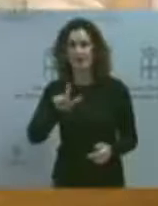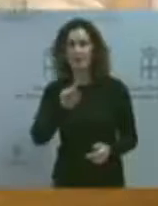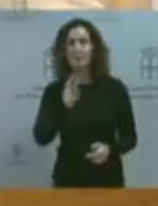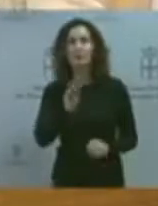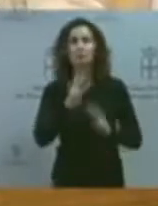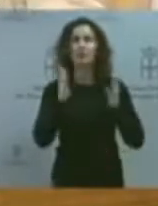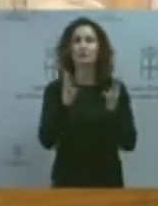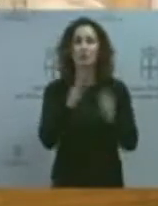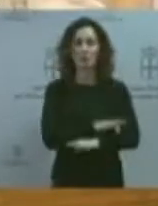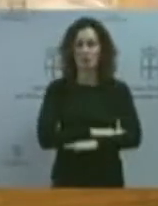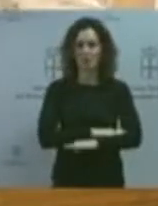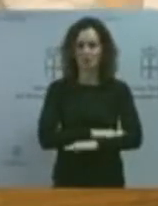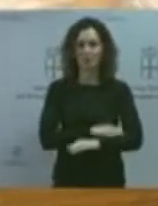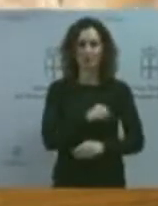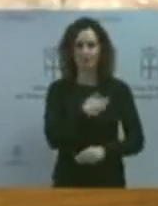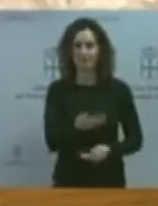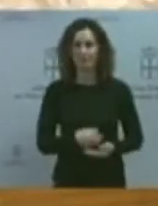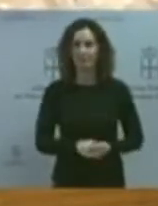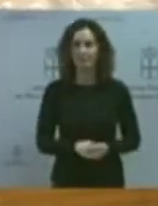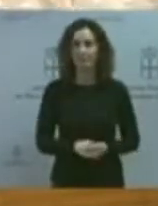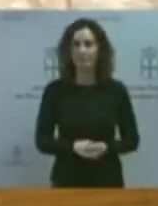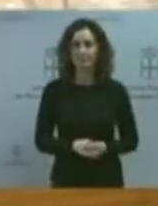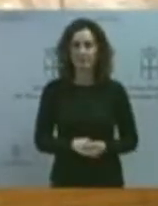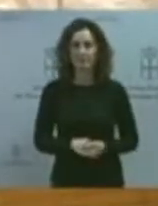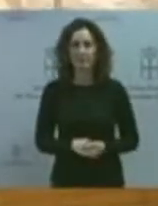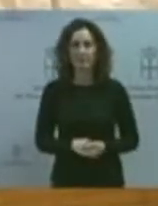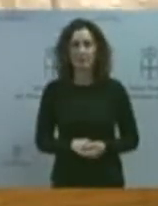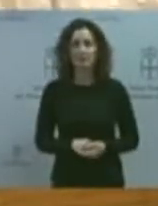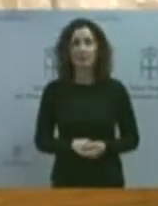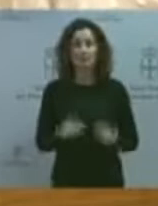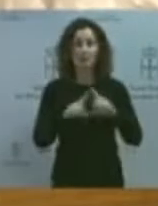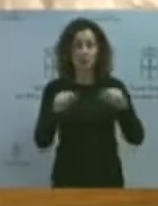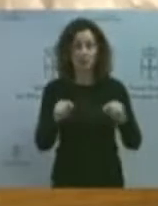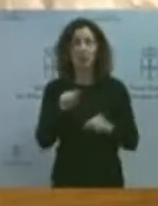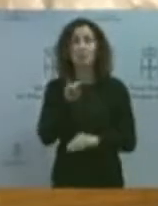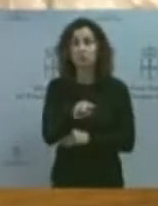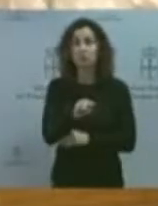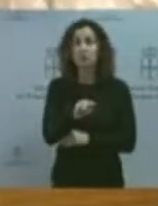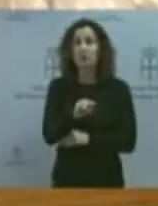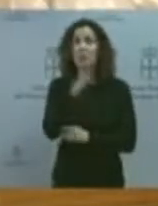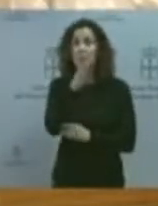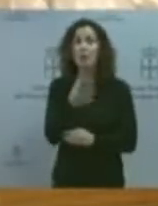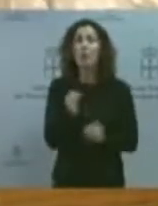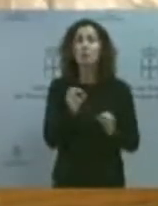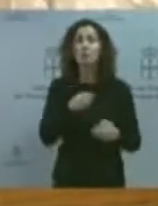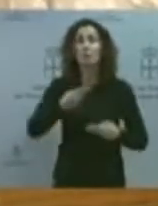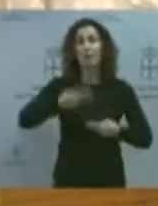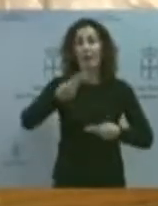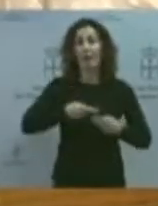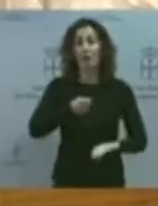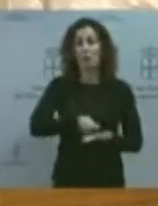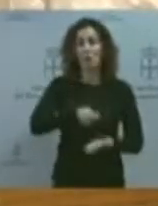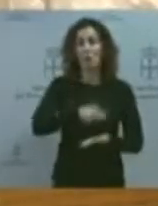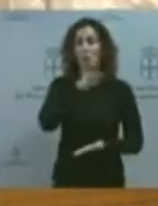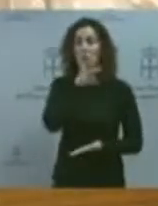¿Ha mentido conscientemente a los asturianos cuando prometieron eliminar el peaje del Huerna en 2004 y en 2018, cuando lo que pretendían proponer en su lugar era